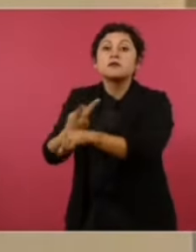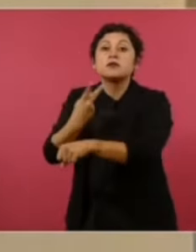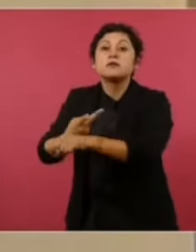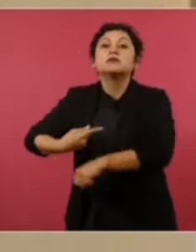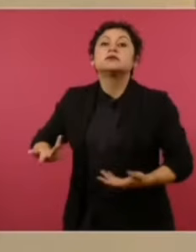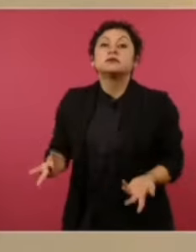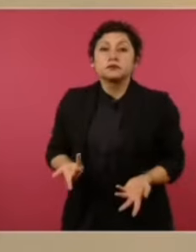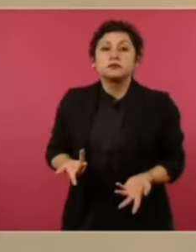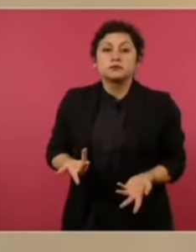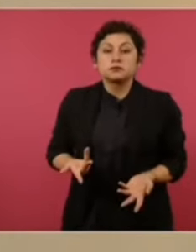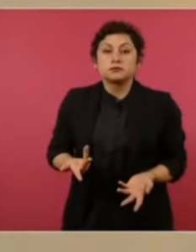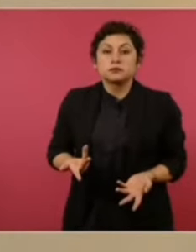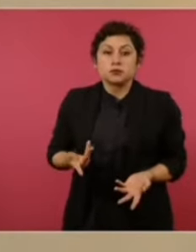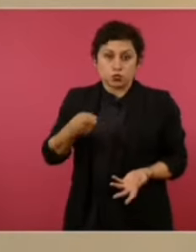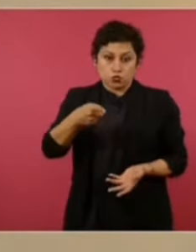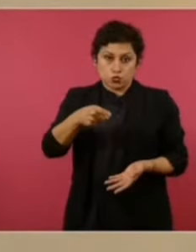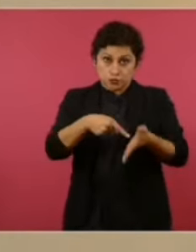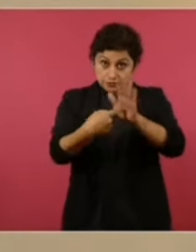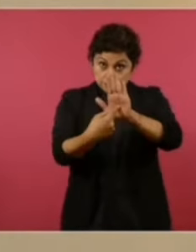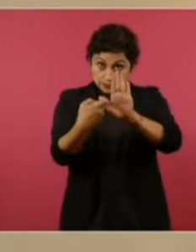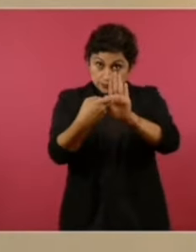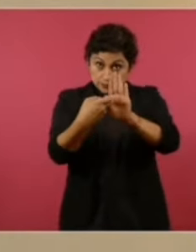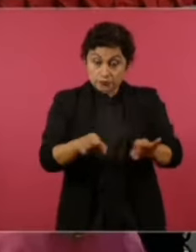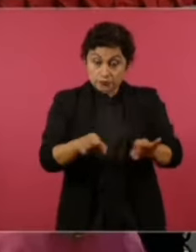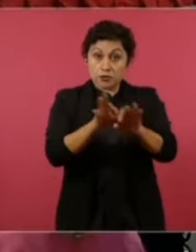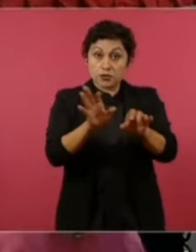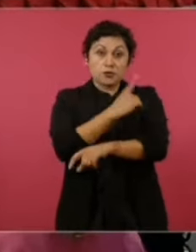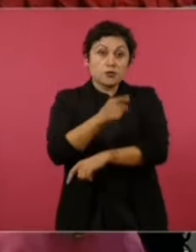problema fueron precisamente las reformas.